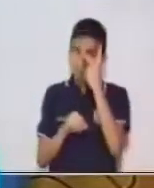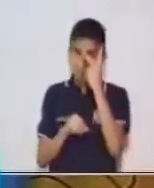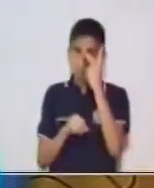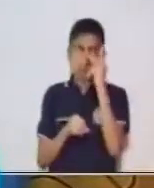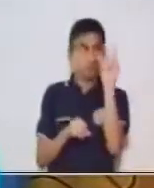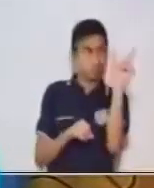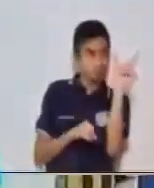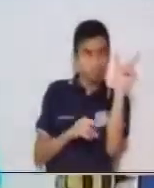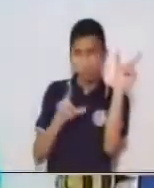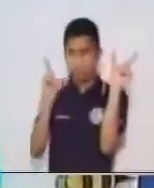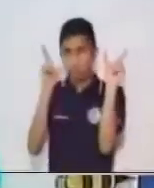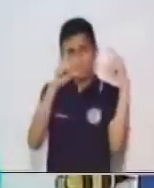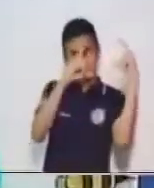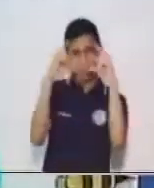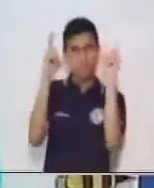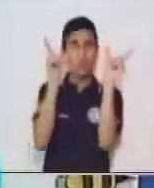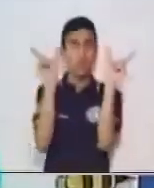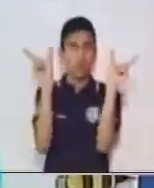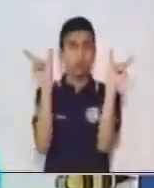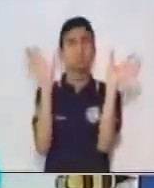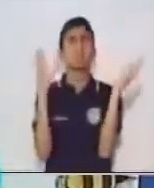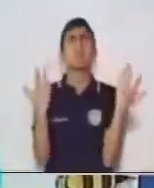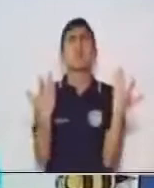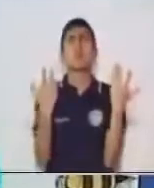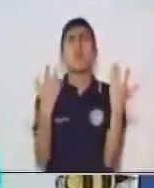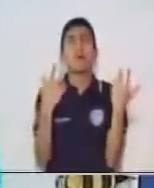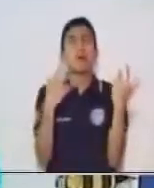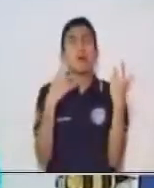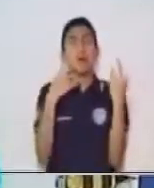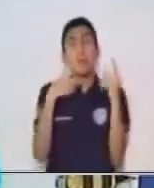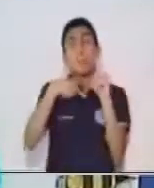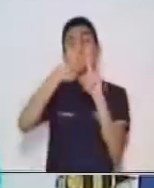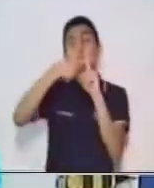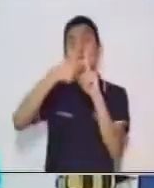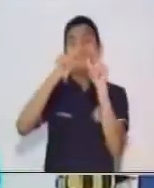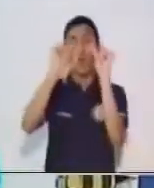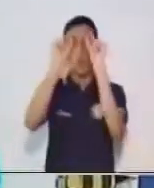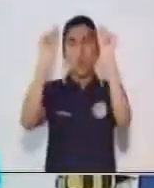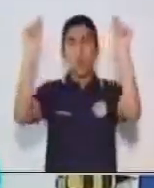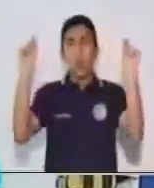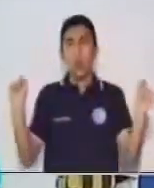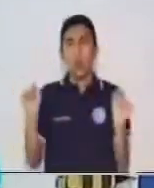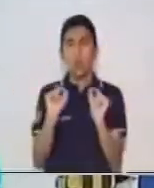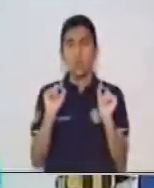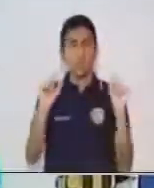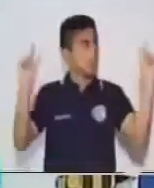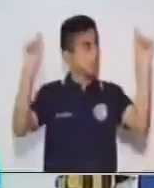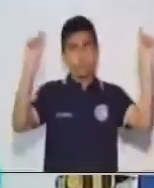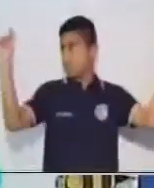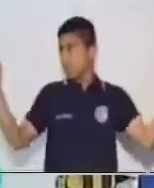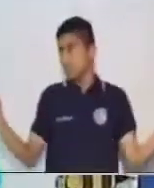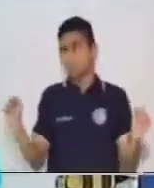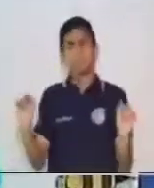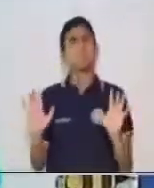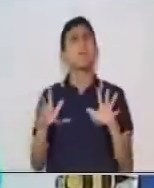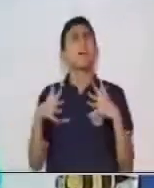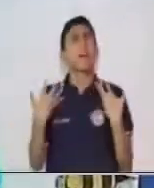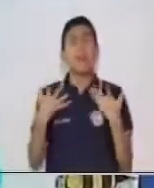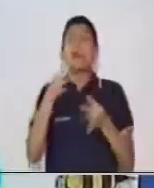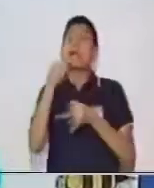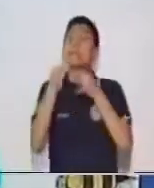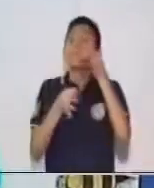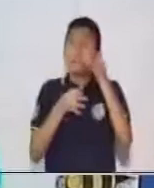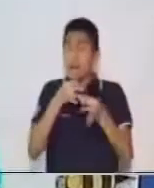proposiciones uniéndolas con los corchetes para explicar que es una oración compuesta de